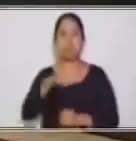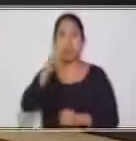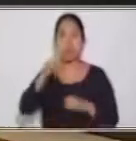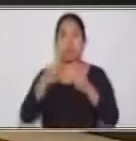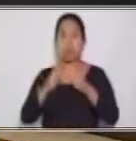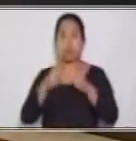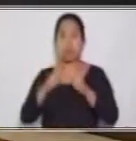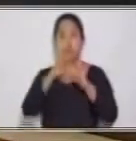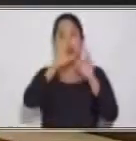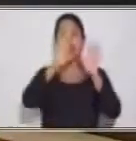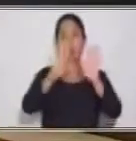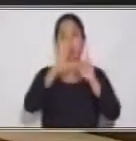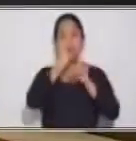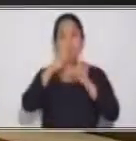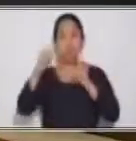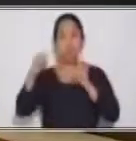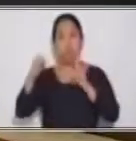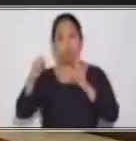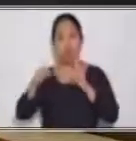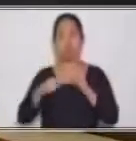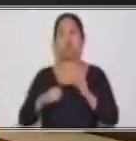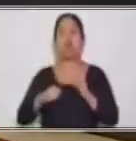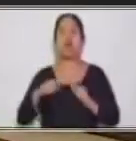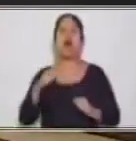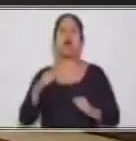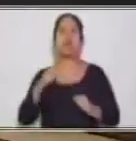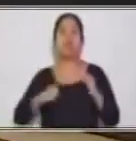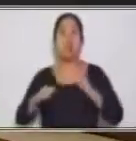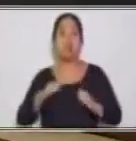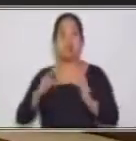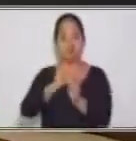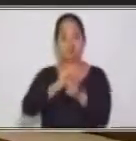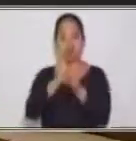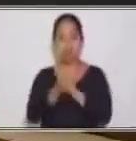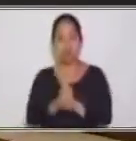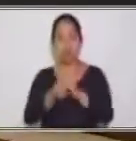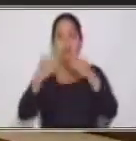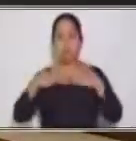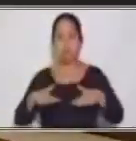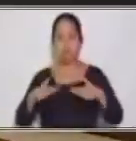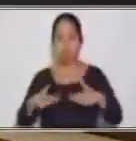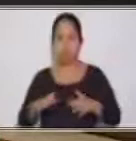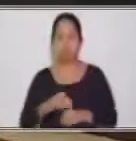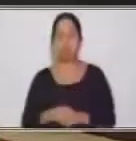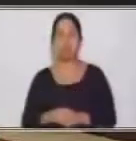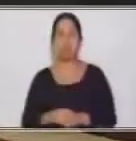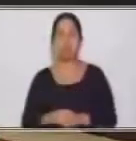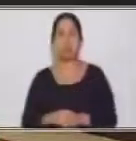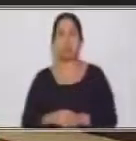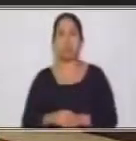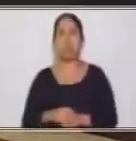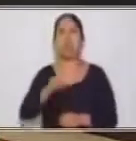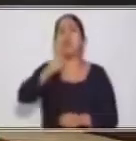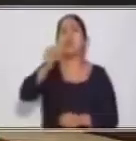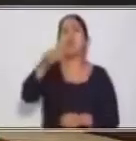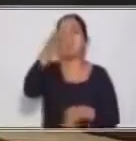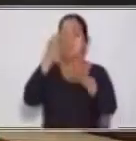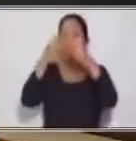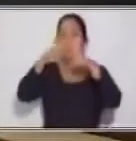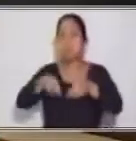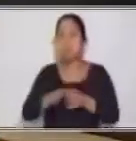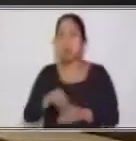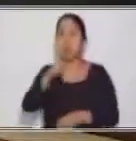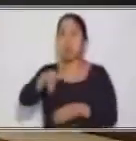activas para transformarlas en una voz pasiva. ¿Qué aprendiste el día de hoy en el programa de Aprendo en Casa? Aprendiste